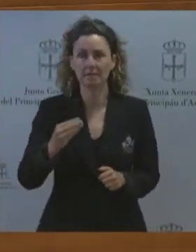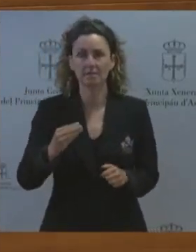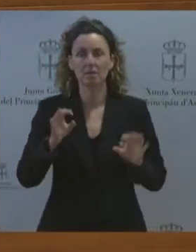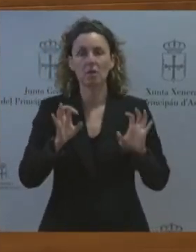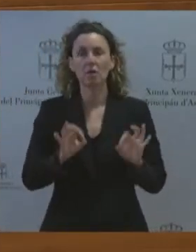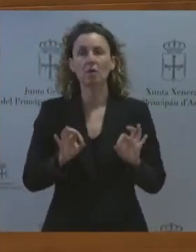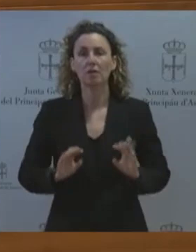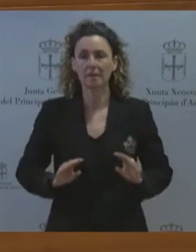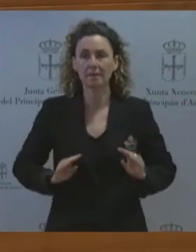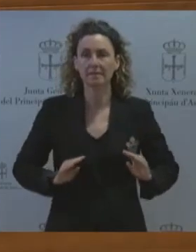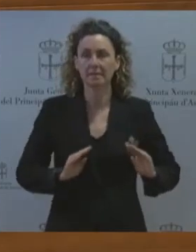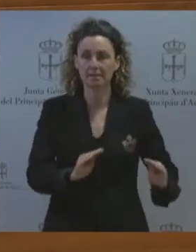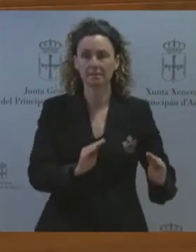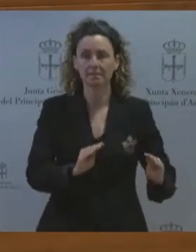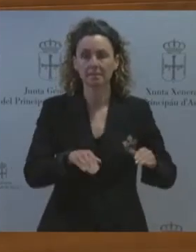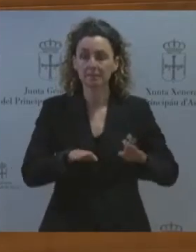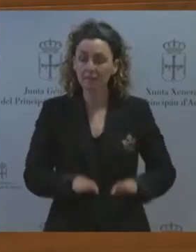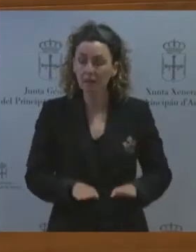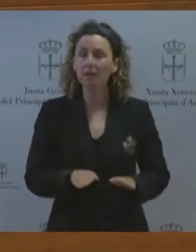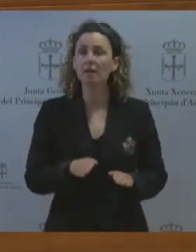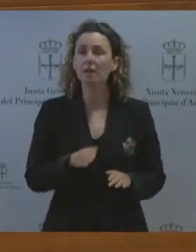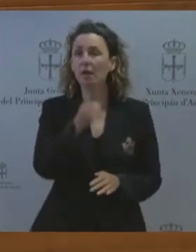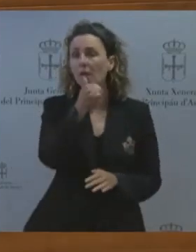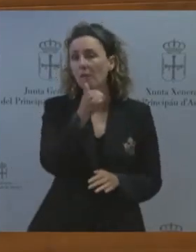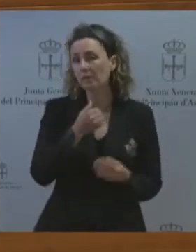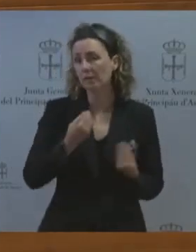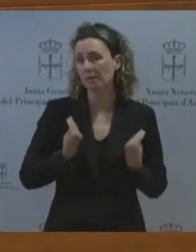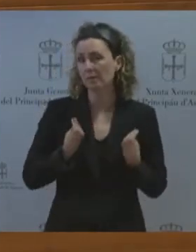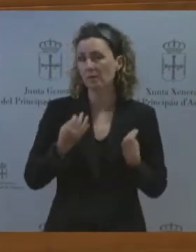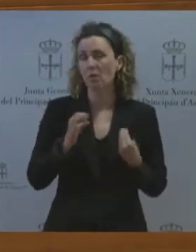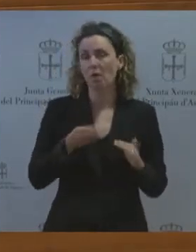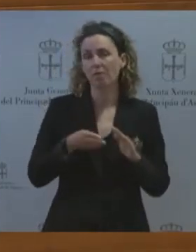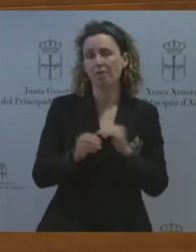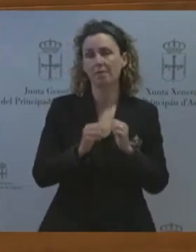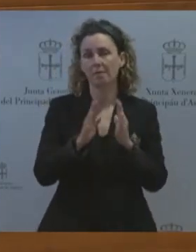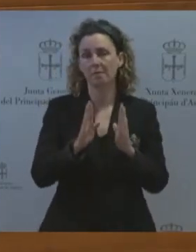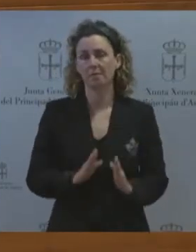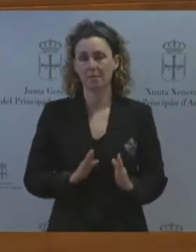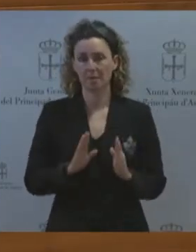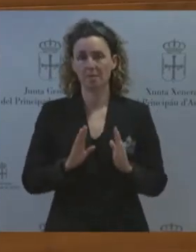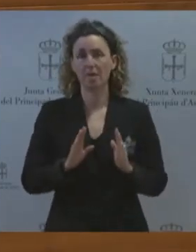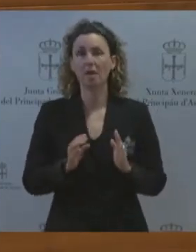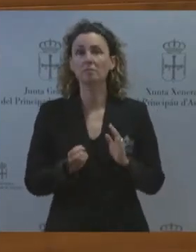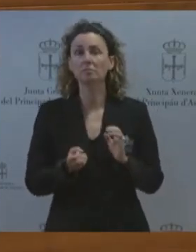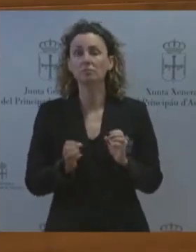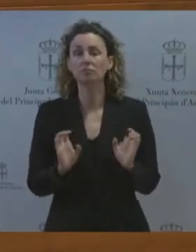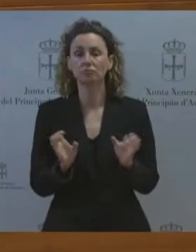Asturias en la que acceder a una vivienda y poder formar una familia sea una expectativa realista.